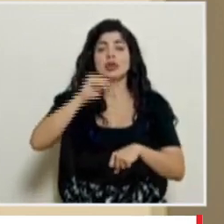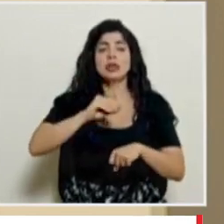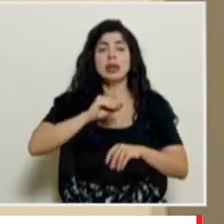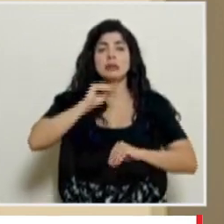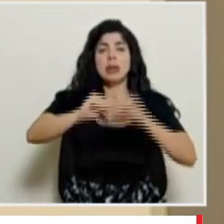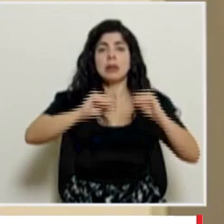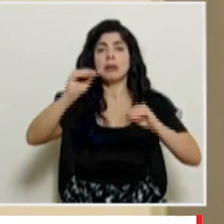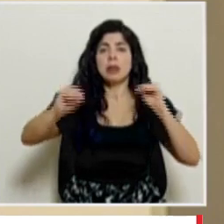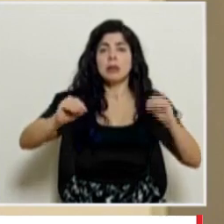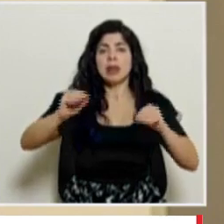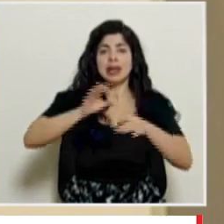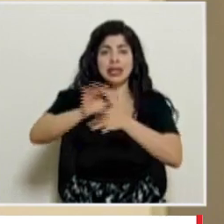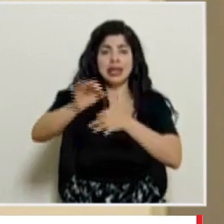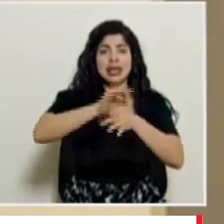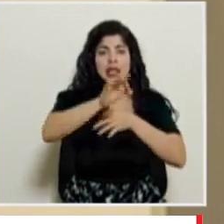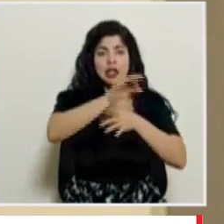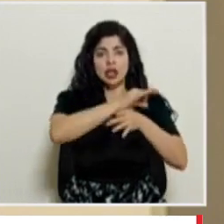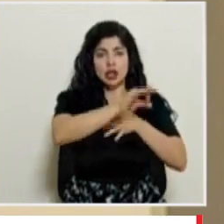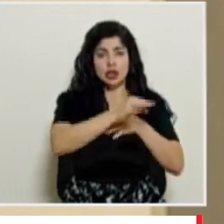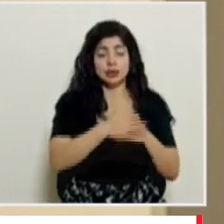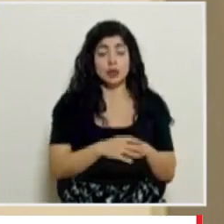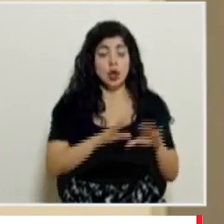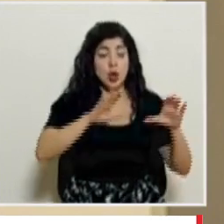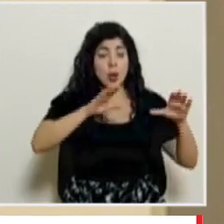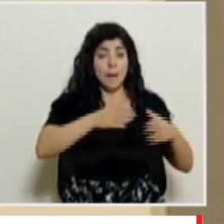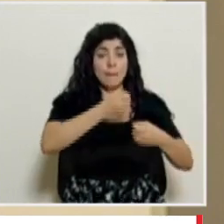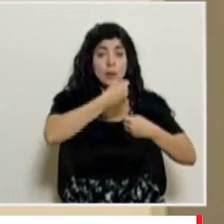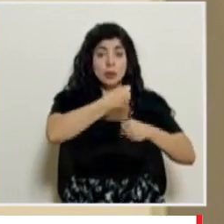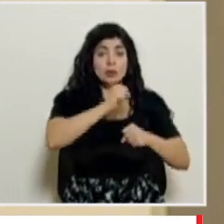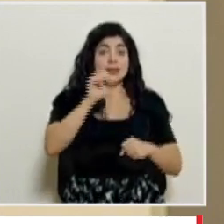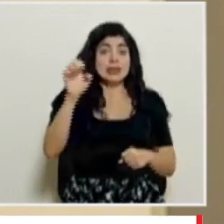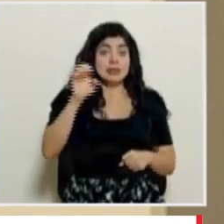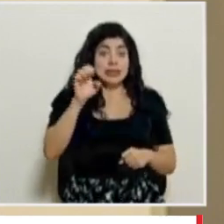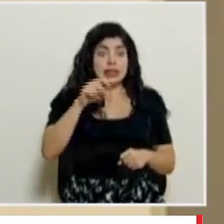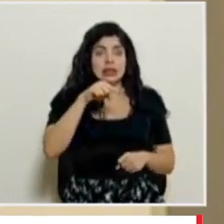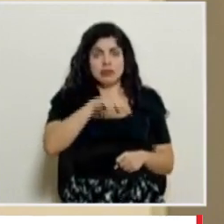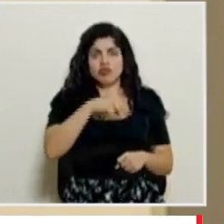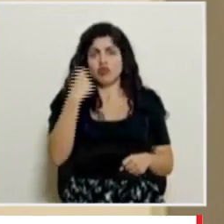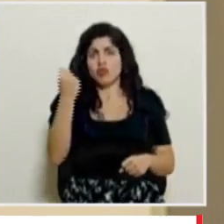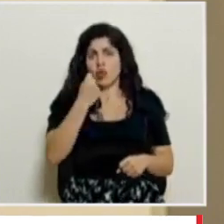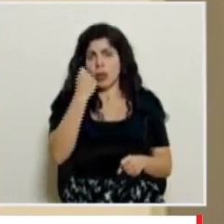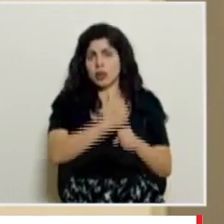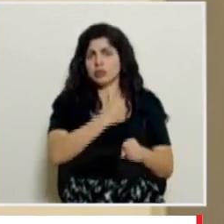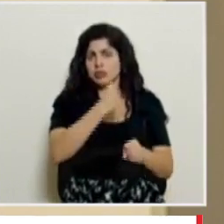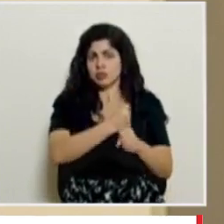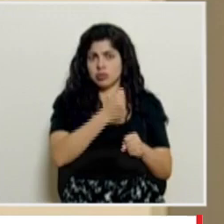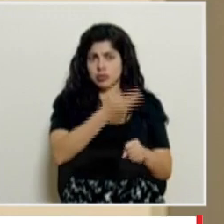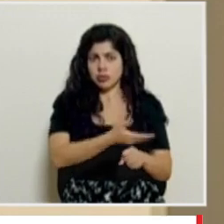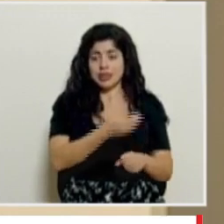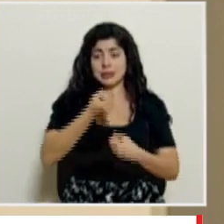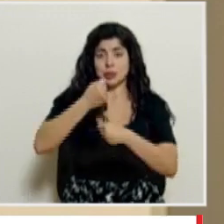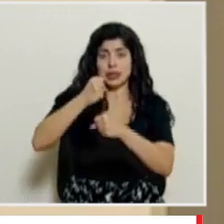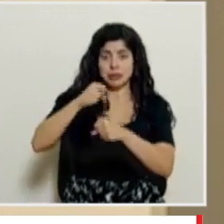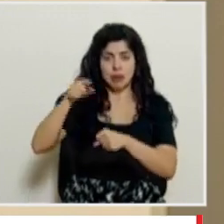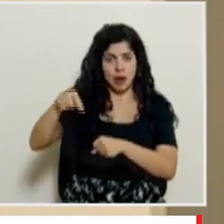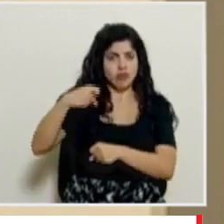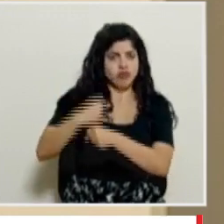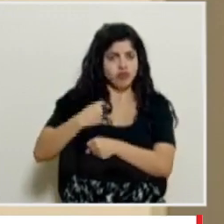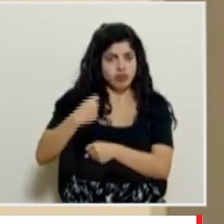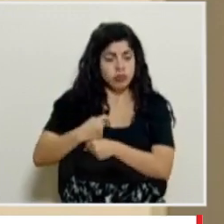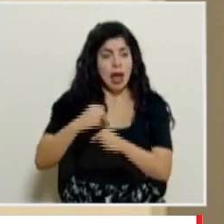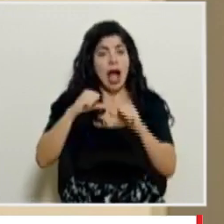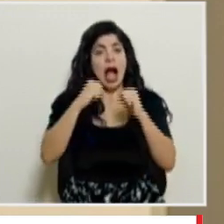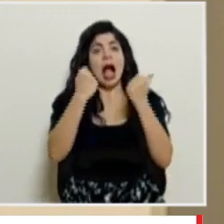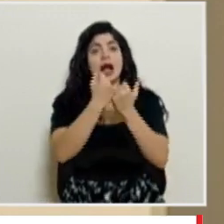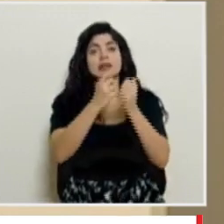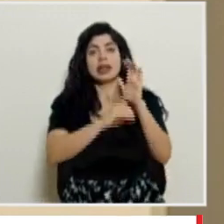en los diferentes territorios. Los comités municipales de emergencia trabajan muy fuerte en esto, los gobiernos locales, las